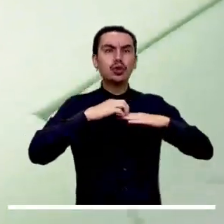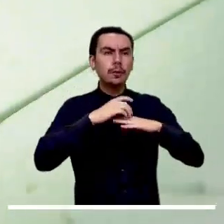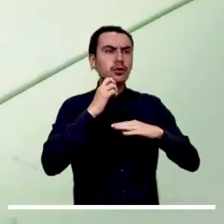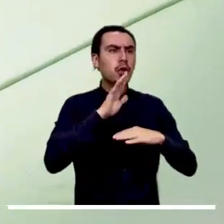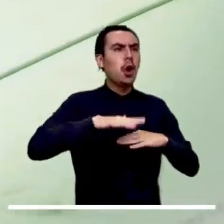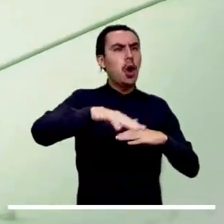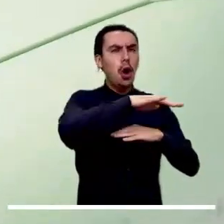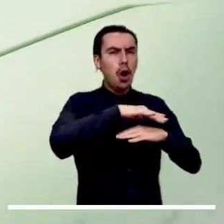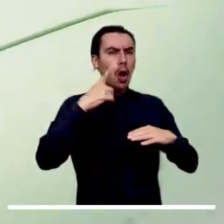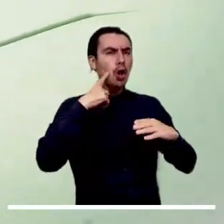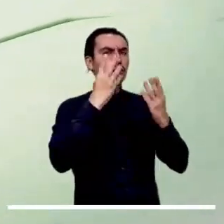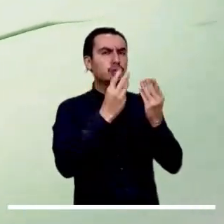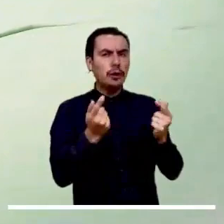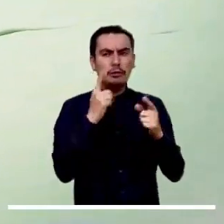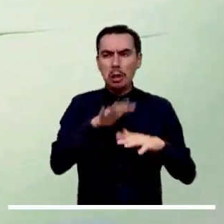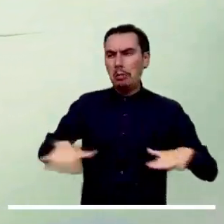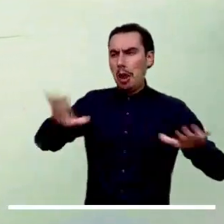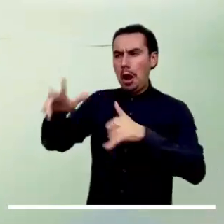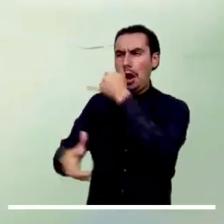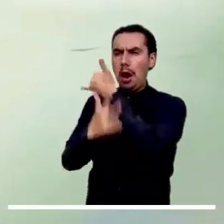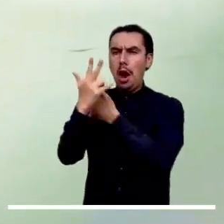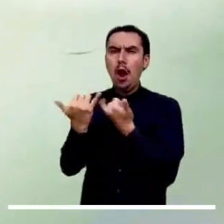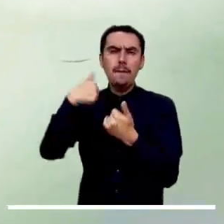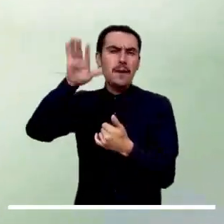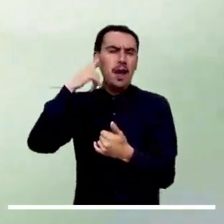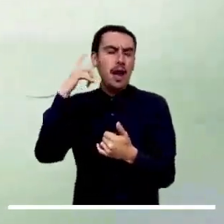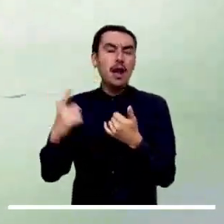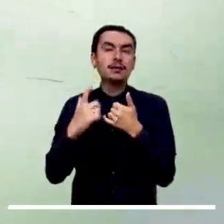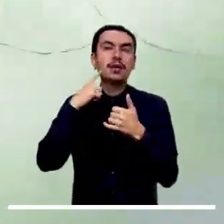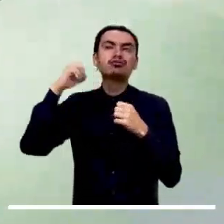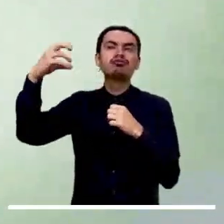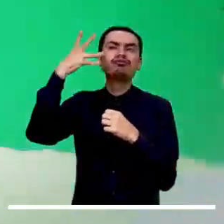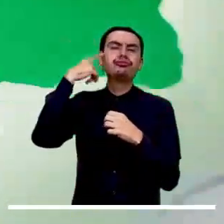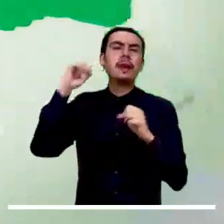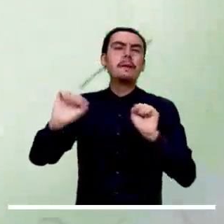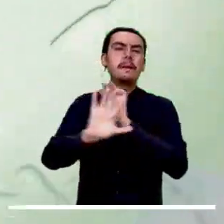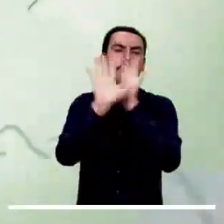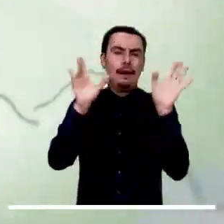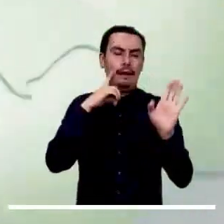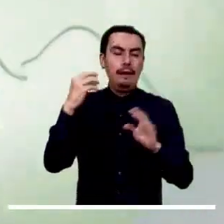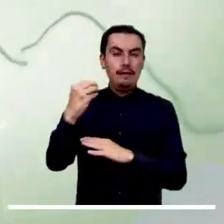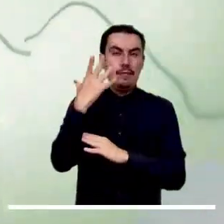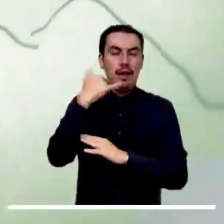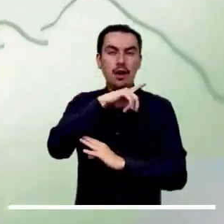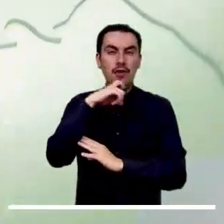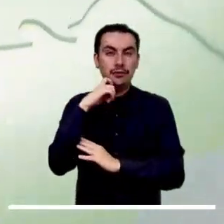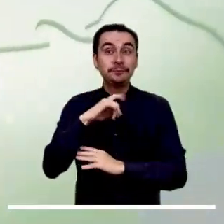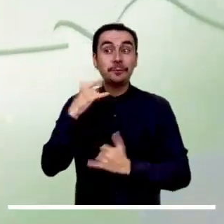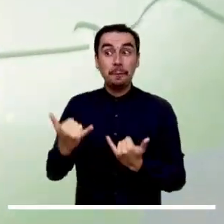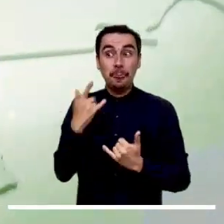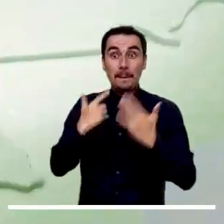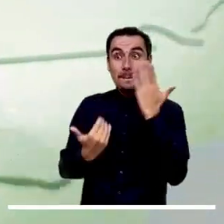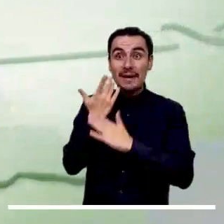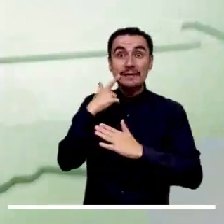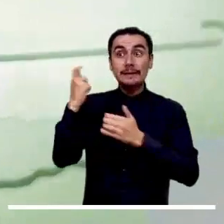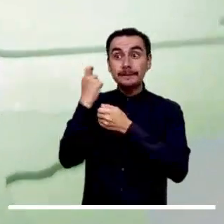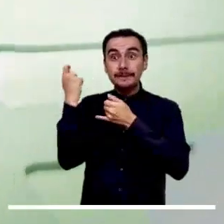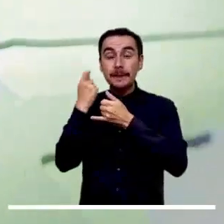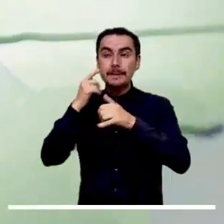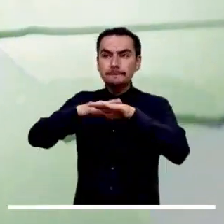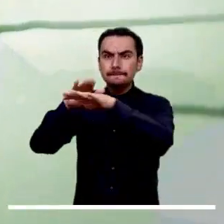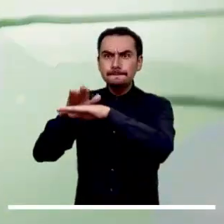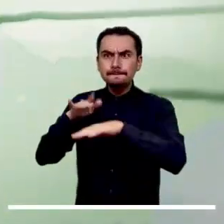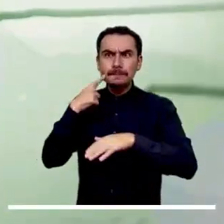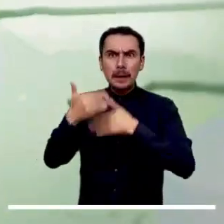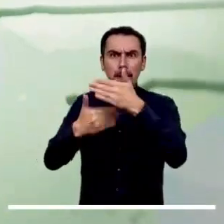de Norte de Santander, Boyacá, Cundinamarca, Tolima y Huila. En la Orinoquía las nubes dominarán la mañana, por